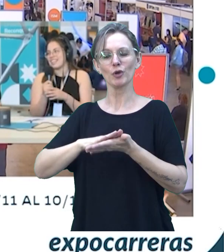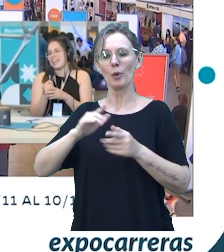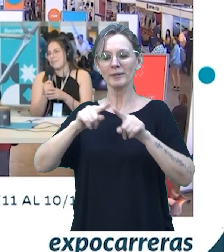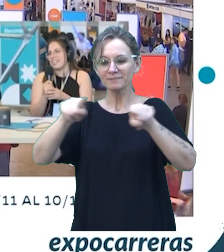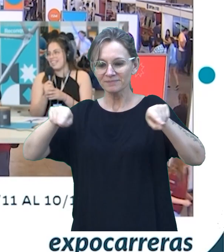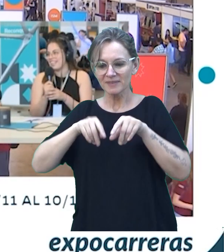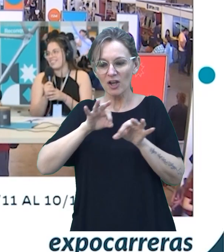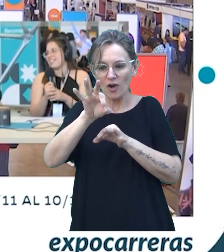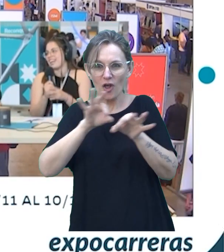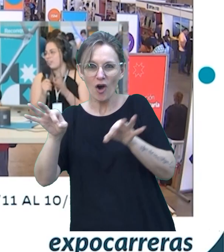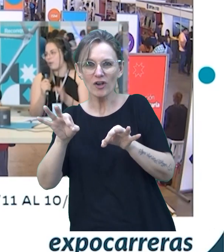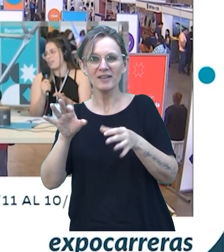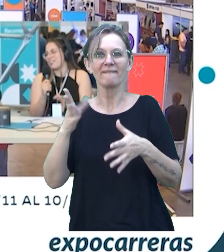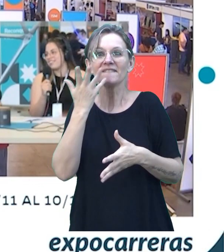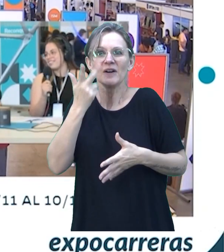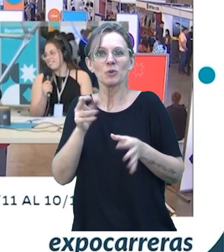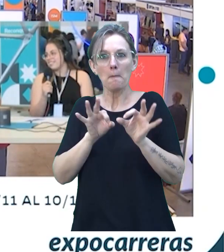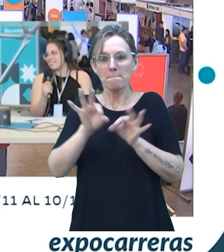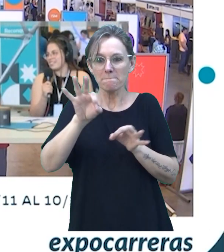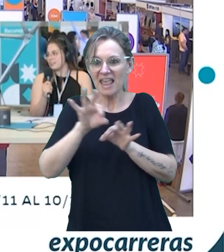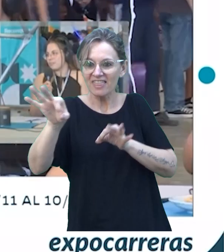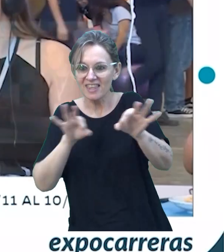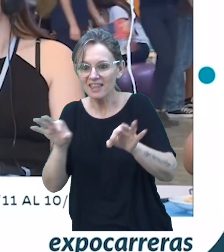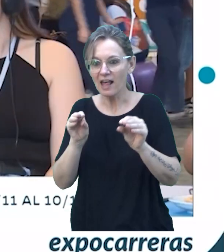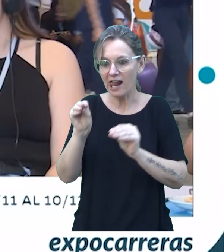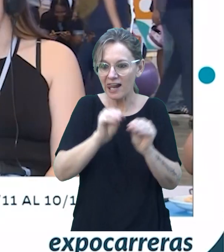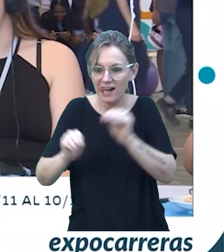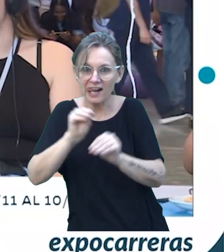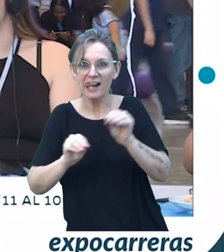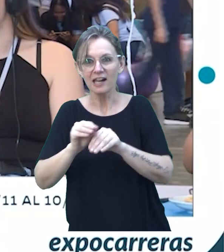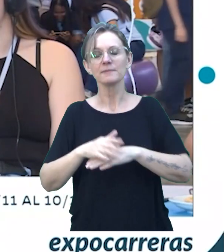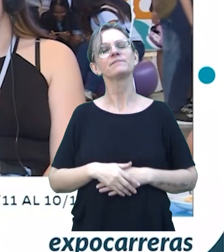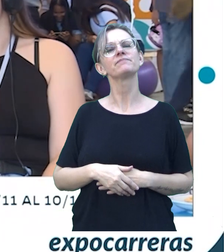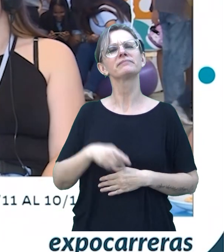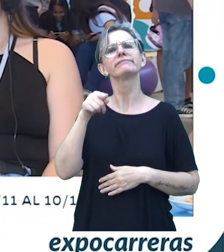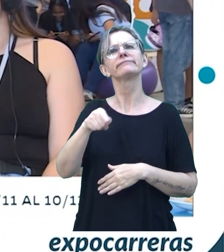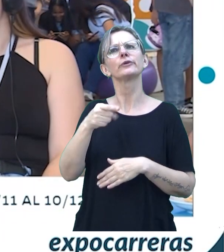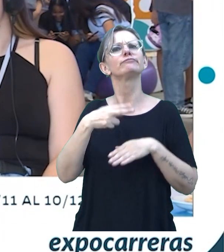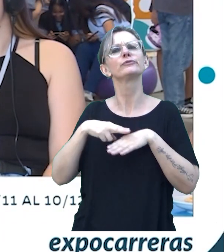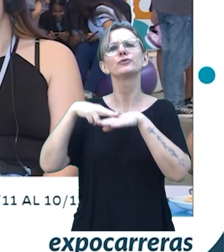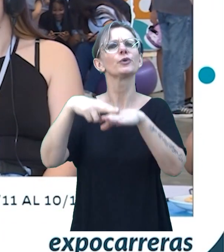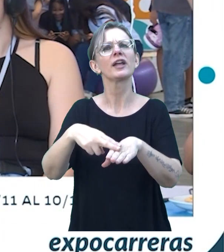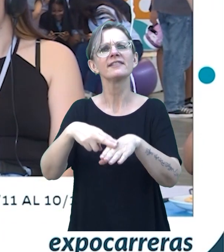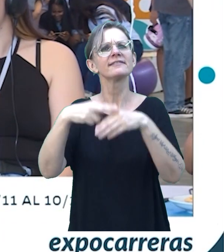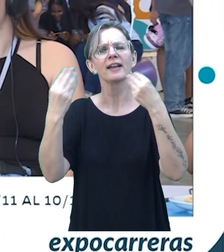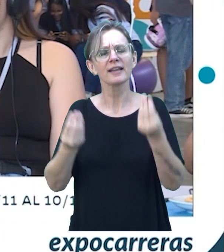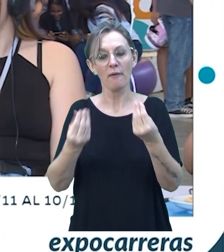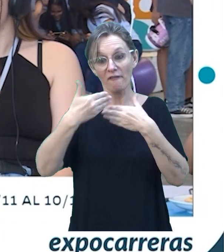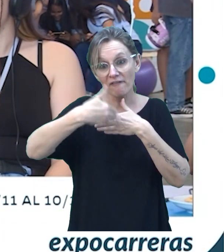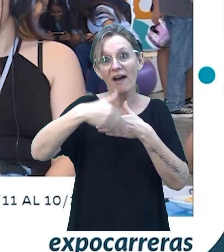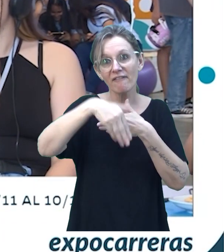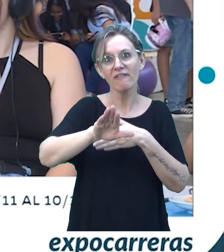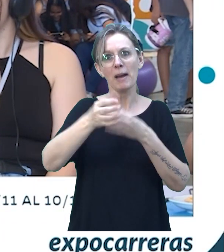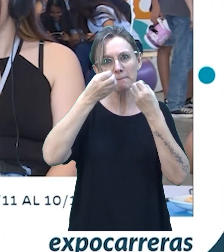gustaba sacar las medidas, todo, y dije, esto es lo mío. Bien. ¿Y qué le recomendarías a alguien que está por arrancar a estudiar?